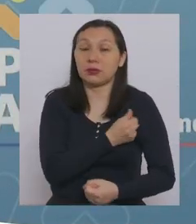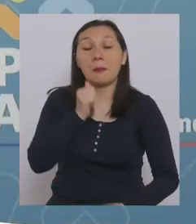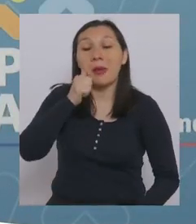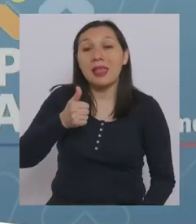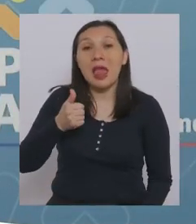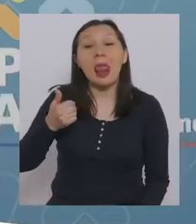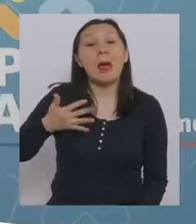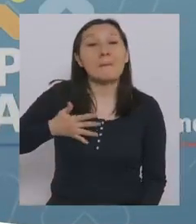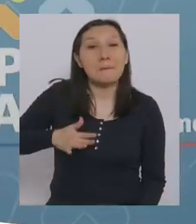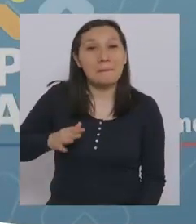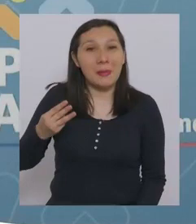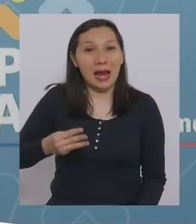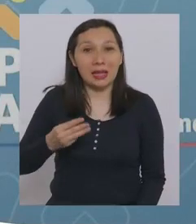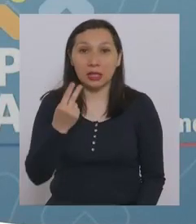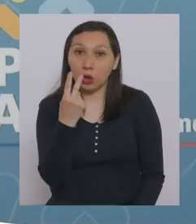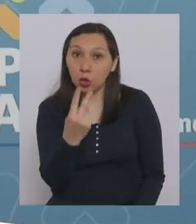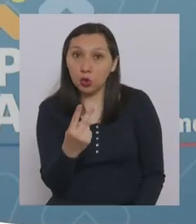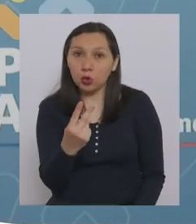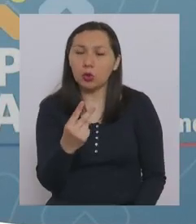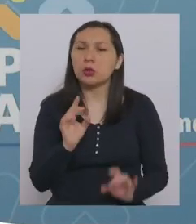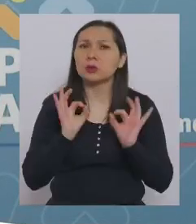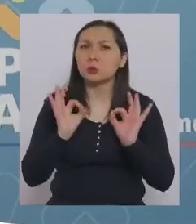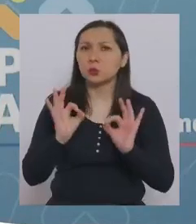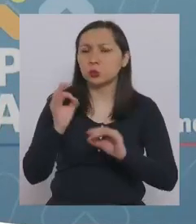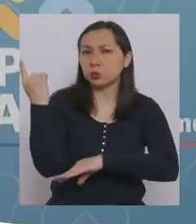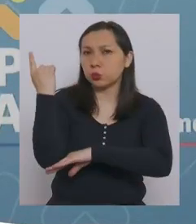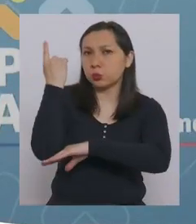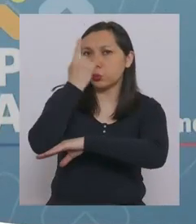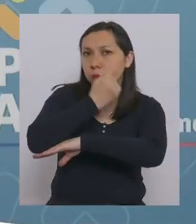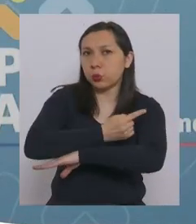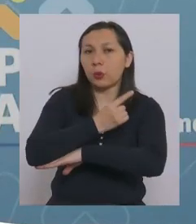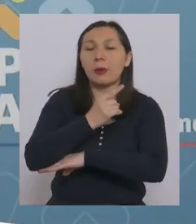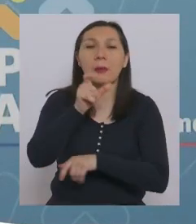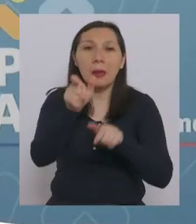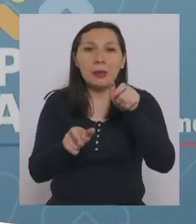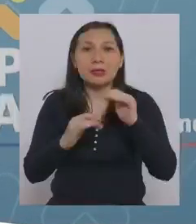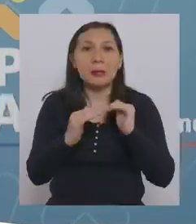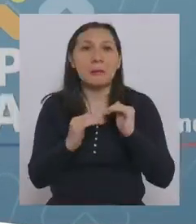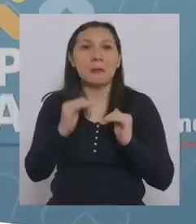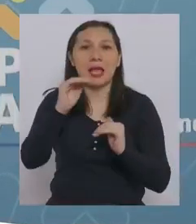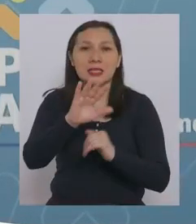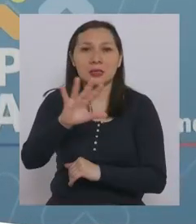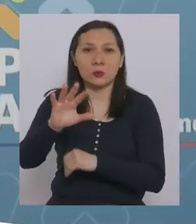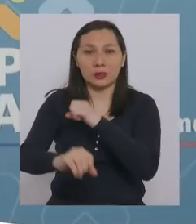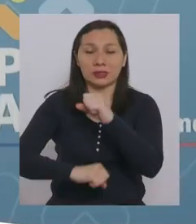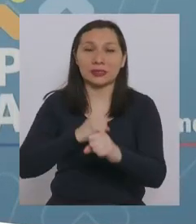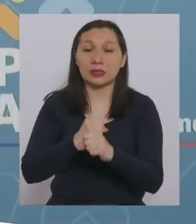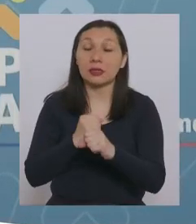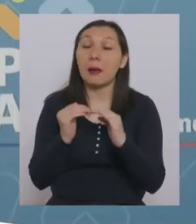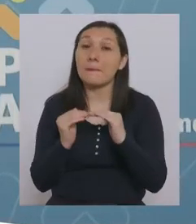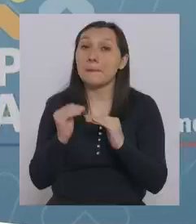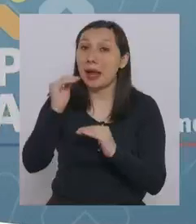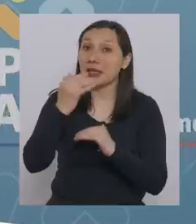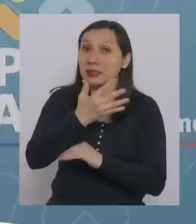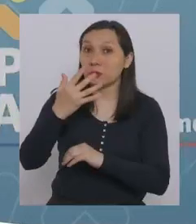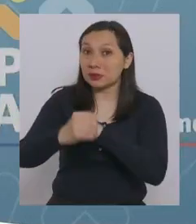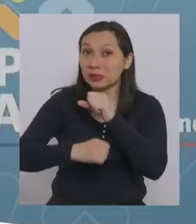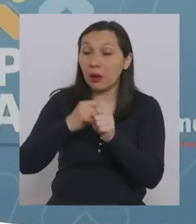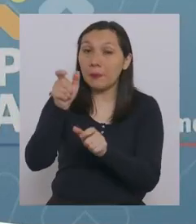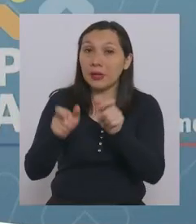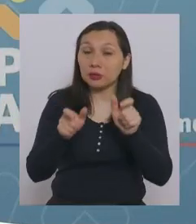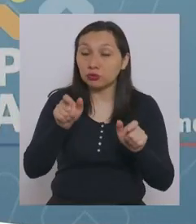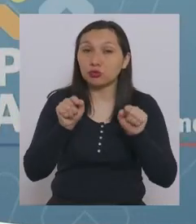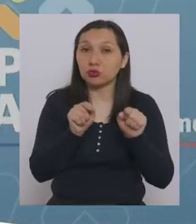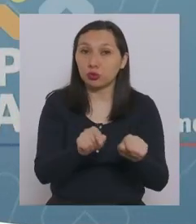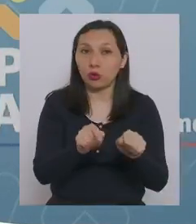dos, en una jornada exclusiva, para mayores de cincuenta y cinco años, para mayores de cincuenta y cinco años,